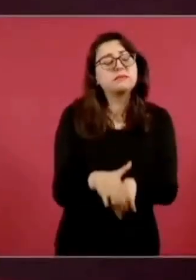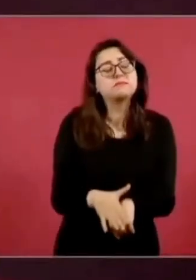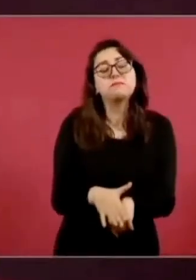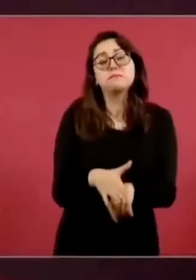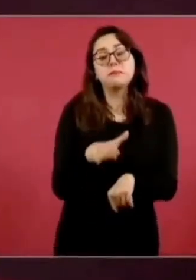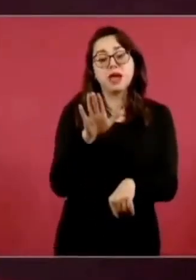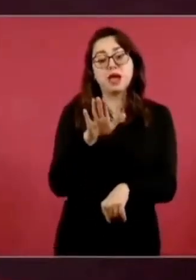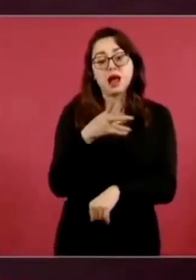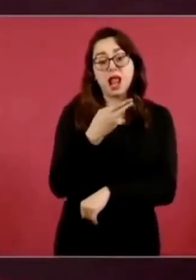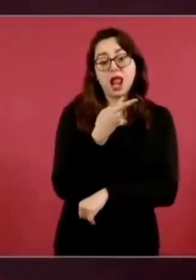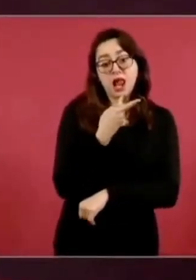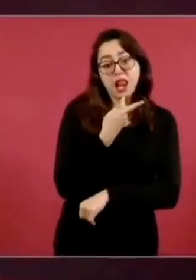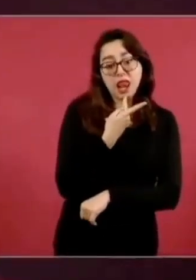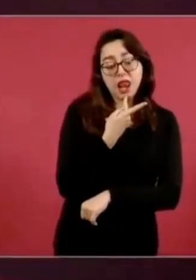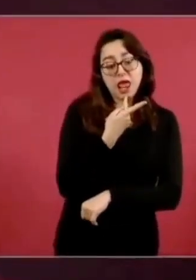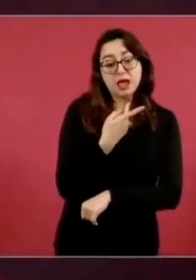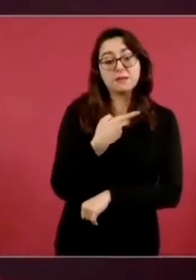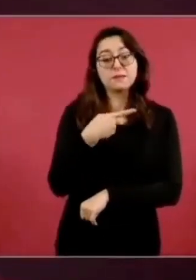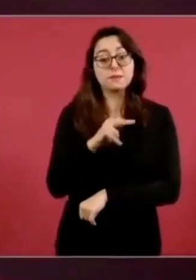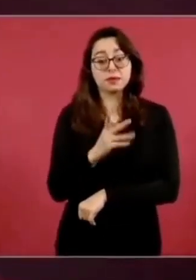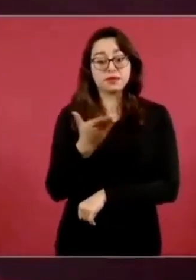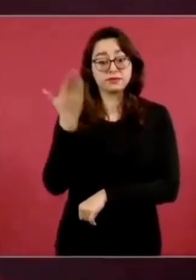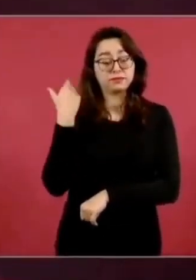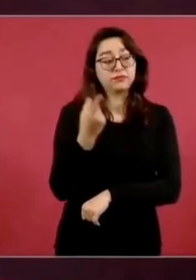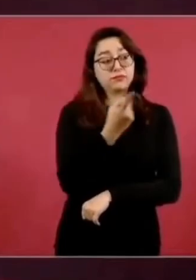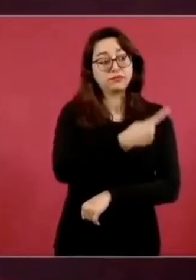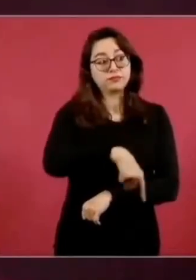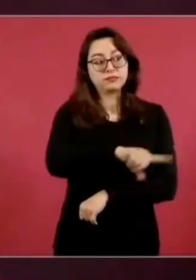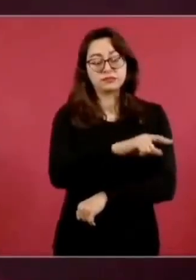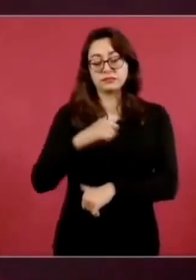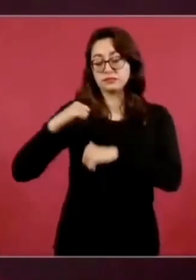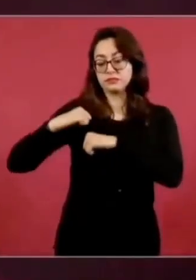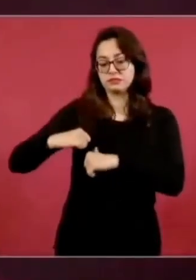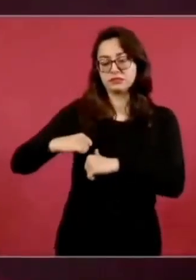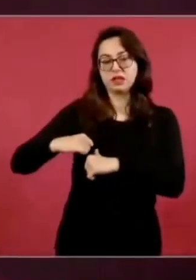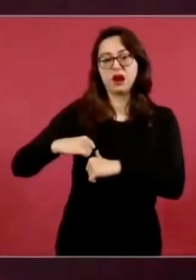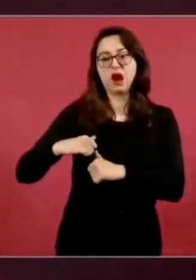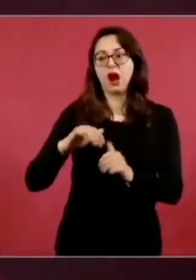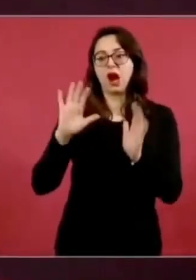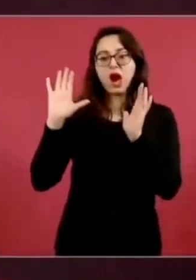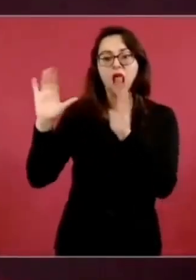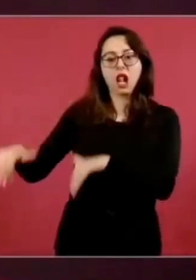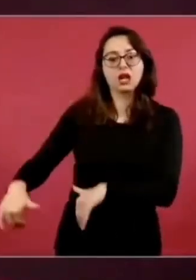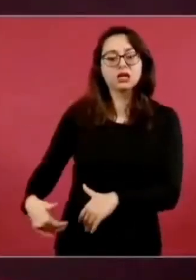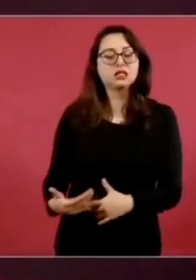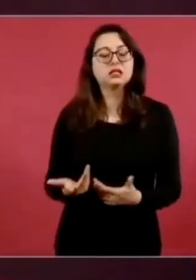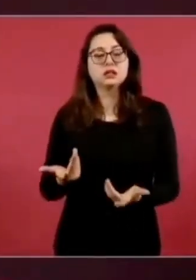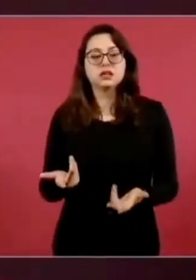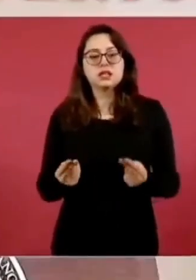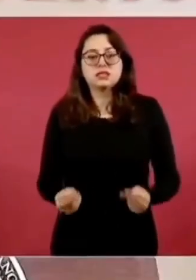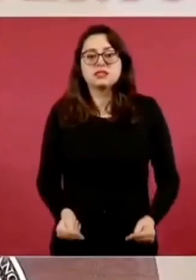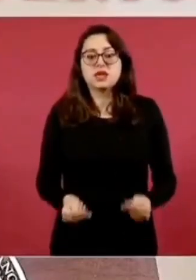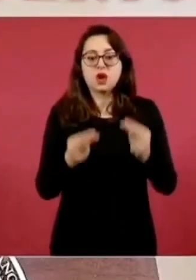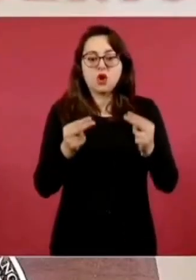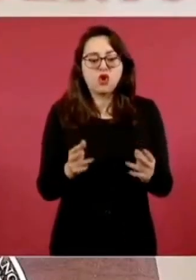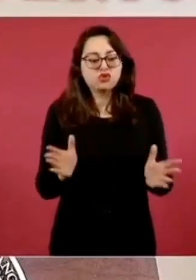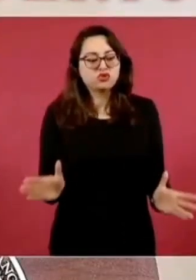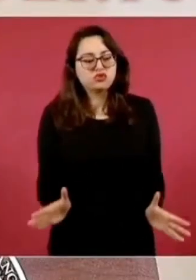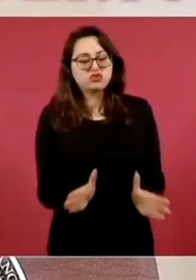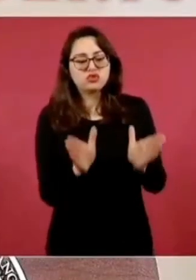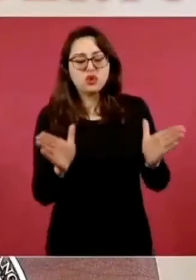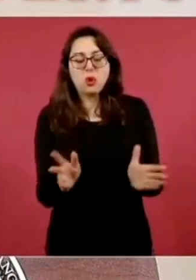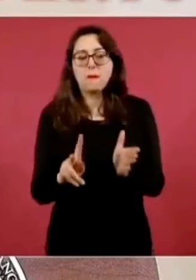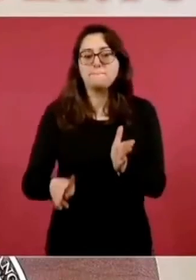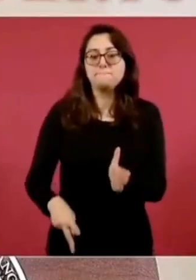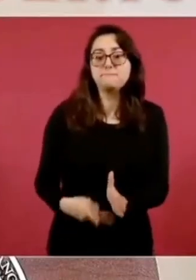aparentes reformas hasta que fueran redituables. Después abandonaban aquellos proyectos e impulsaron nuevos para según